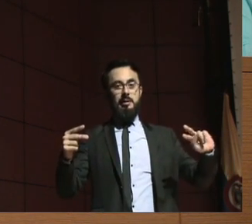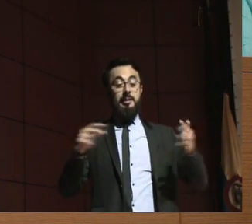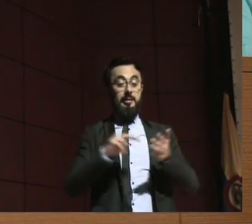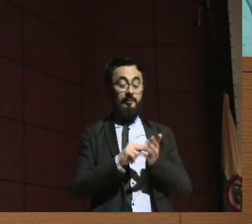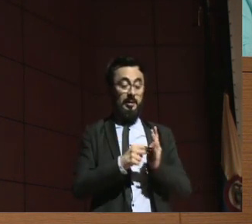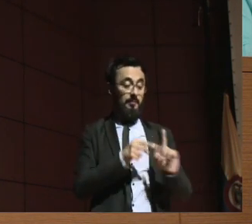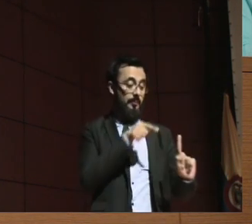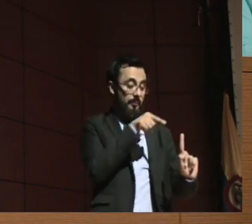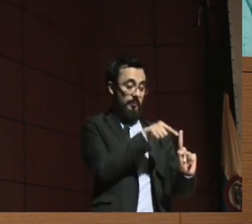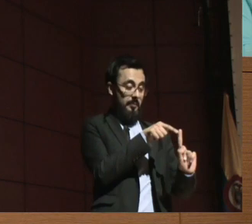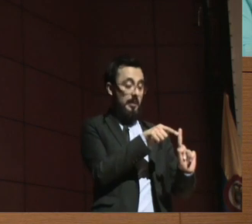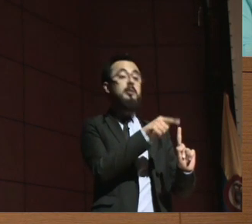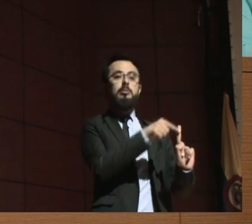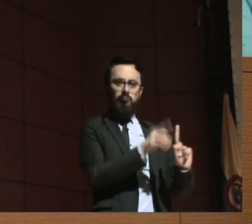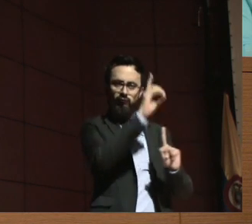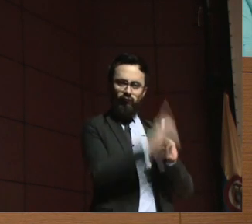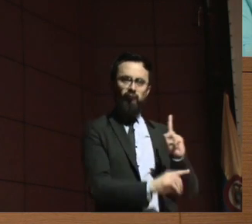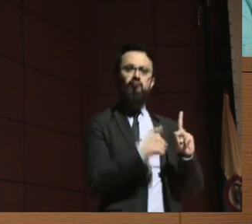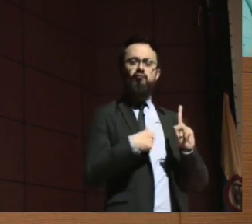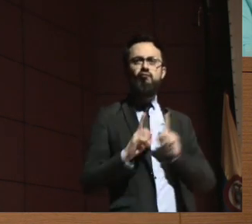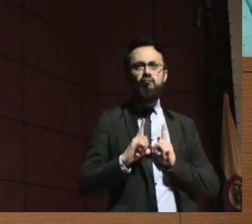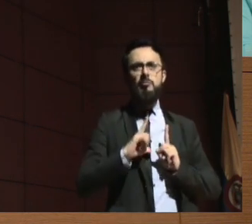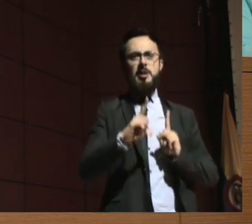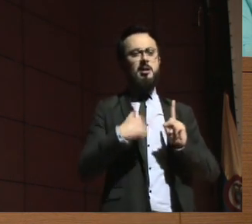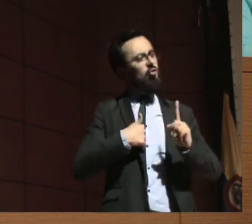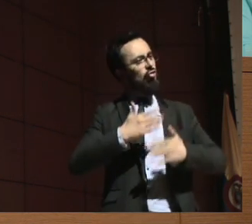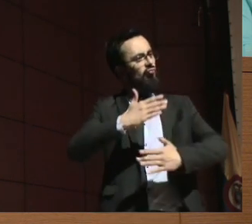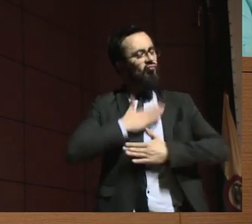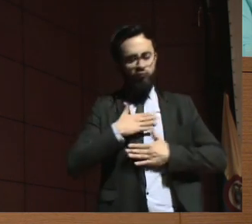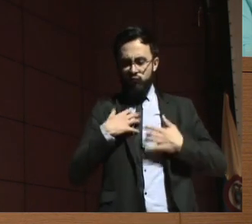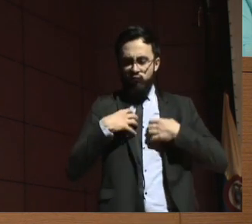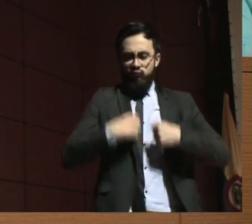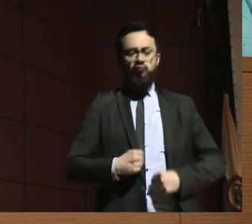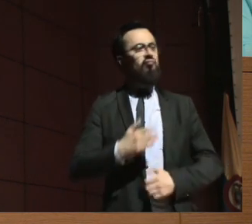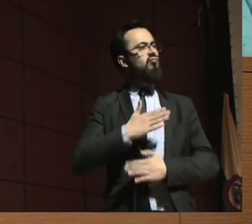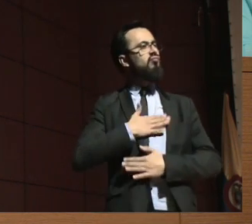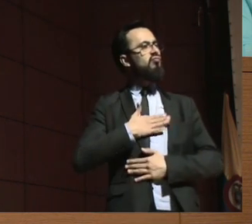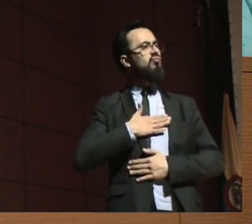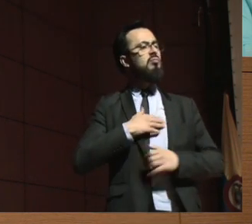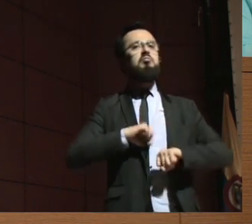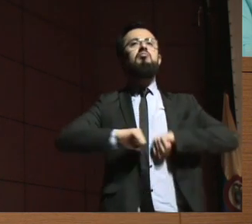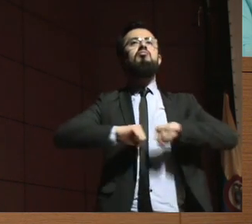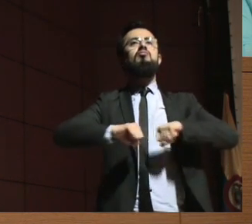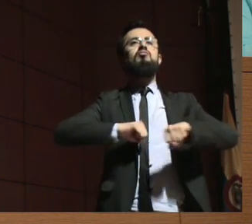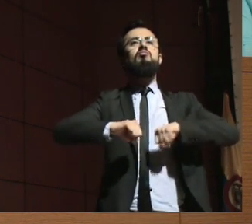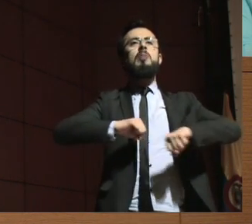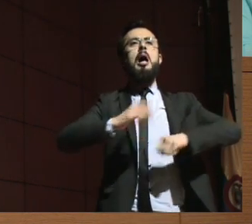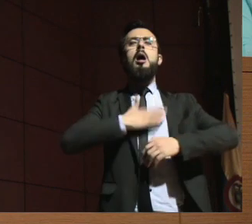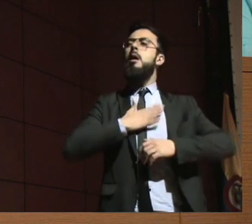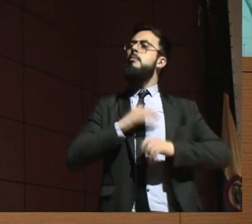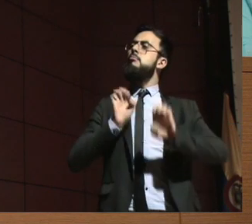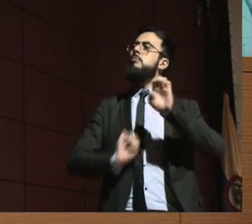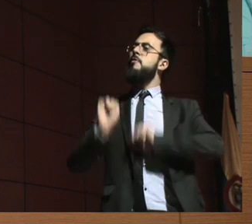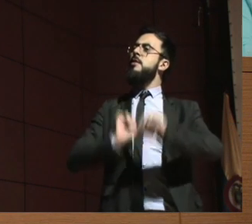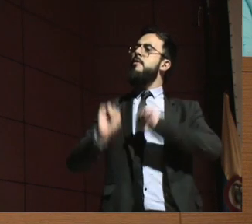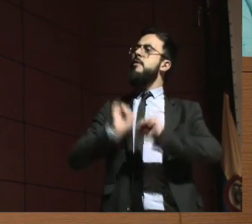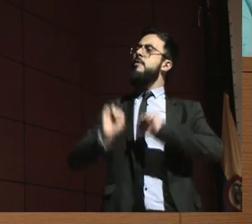también del proceso y la dueña del proceso en materia de defender su capacidad.